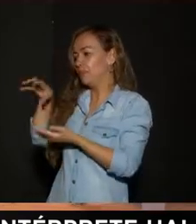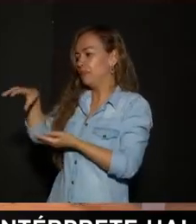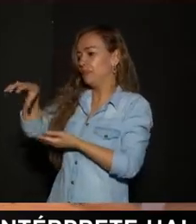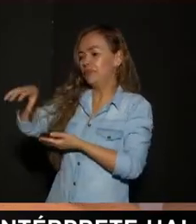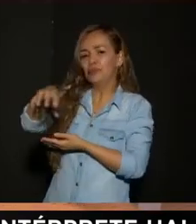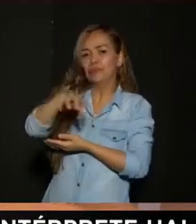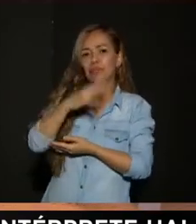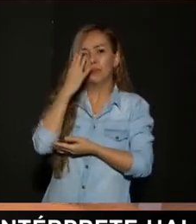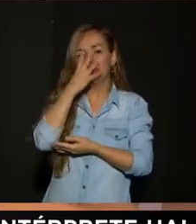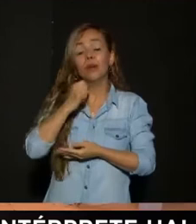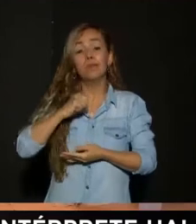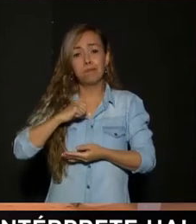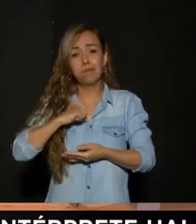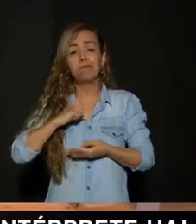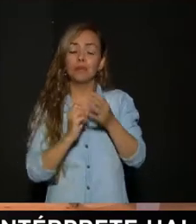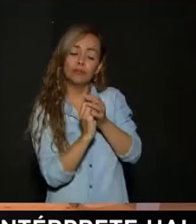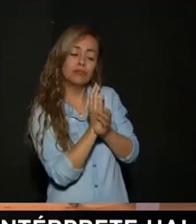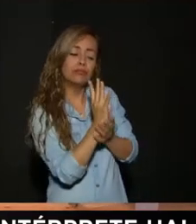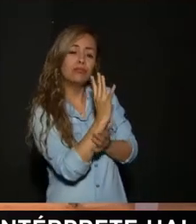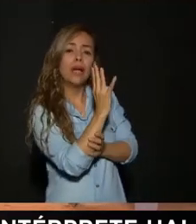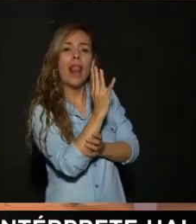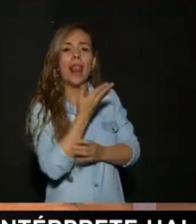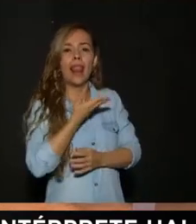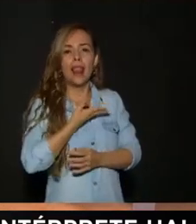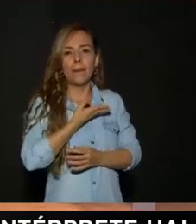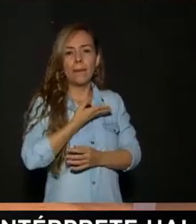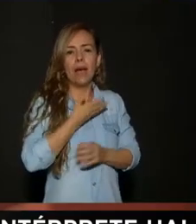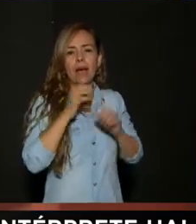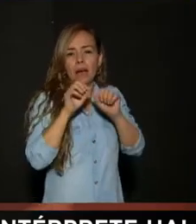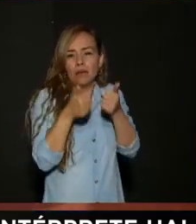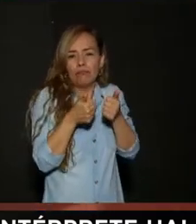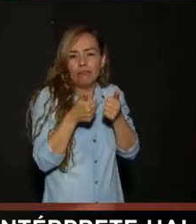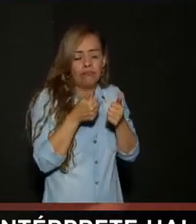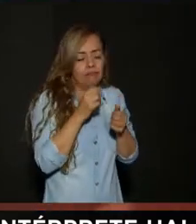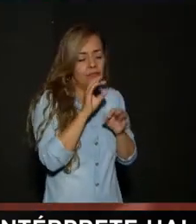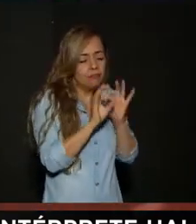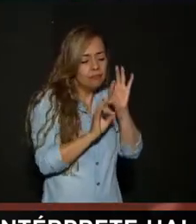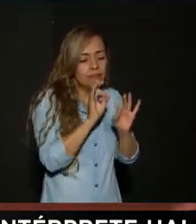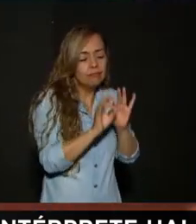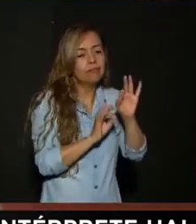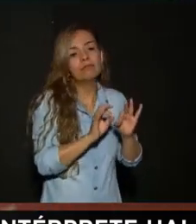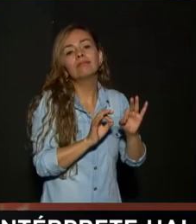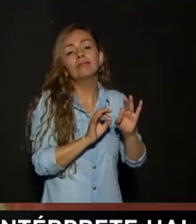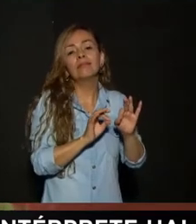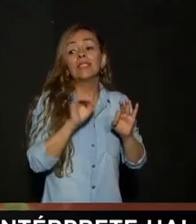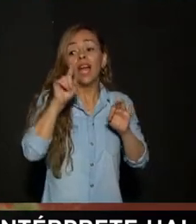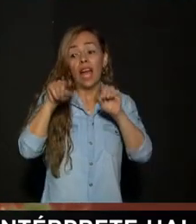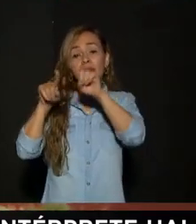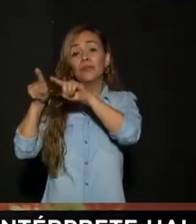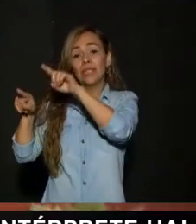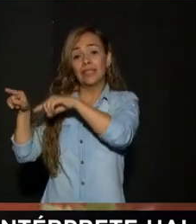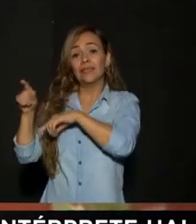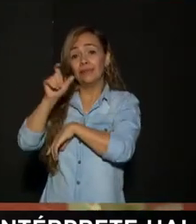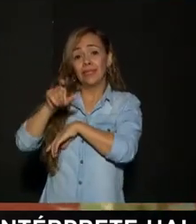Madres Les voy a explicar Entonces acerca De la propagación Y de los cuidados Así es Muchas personas Como me comentabas